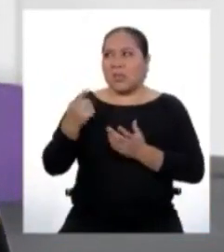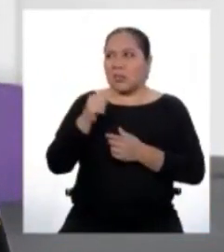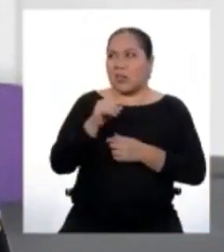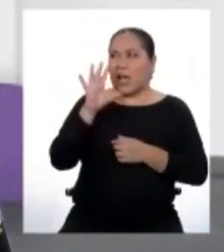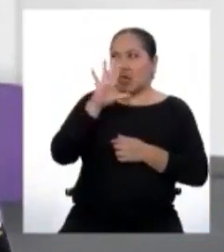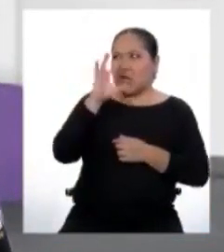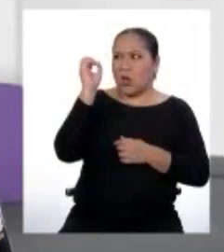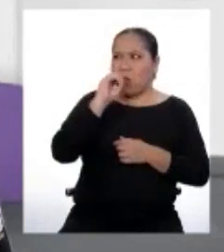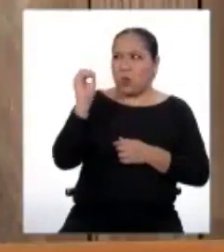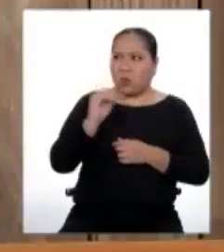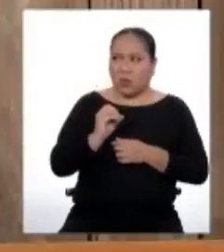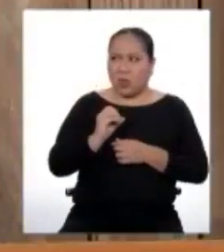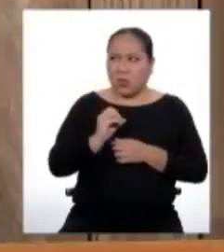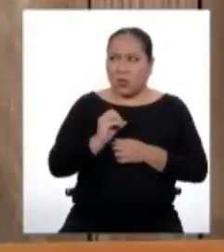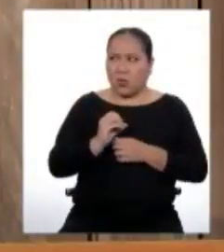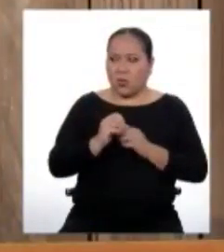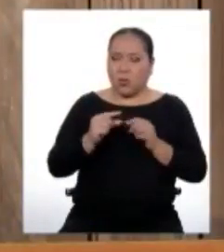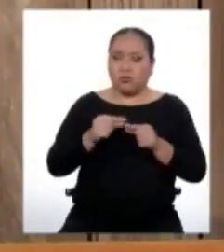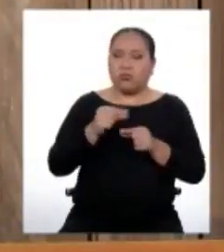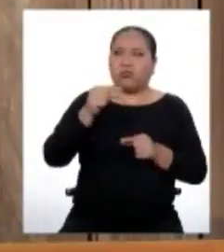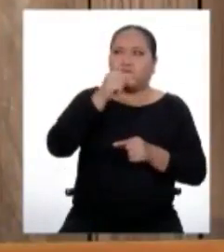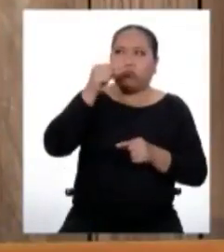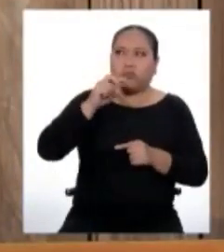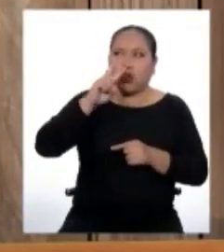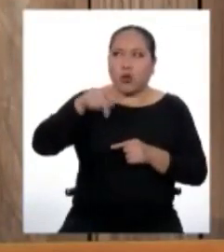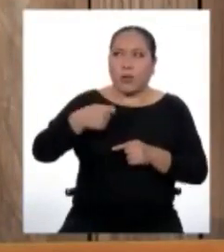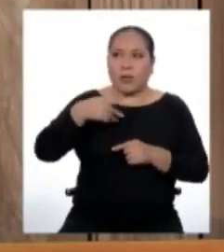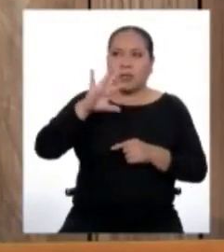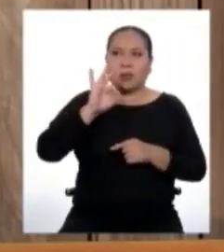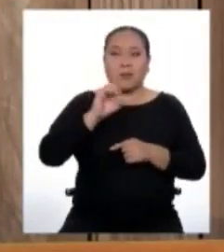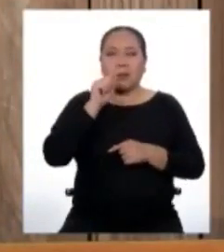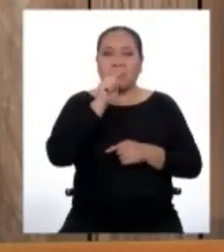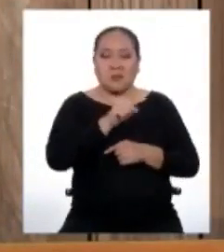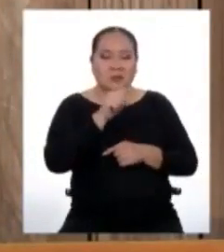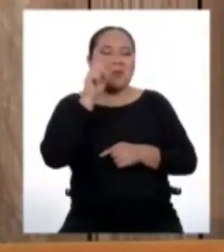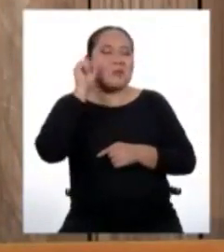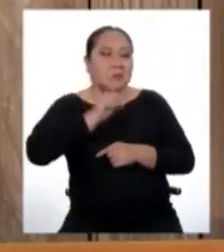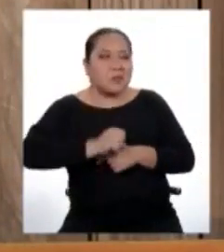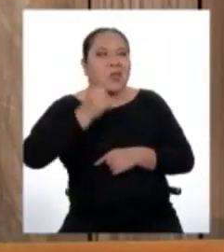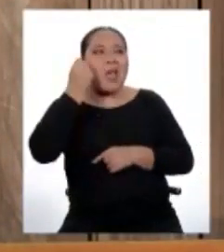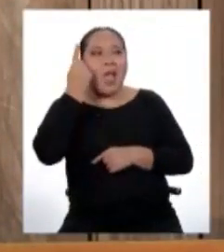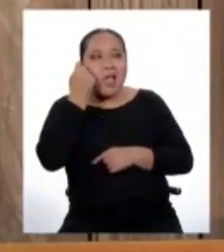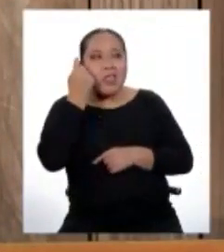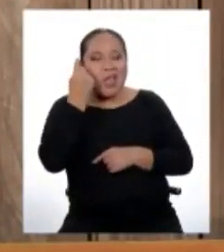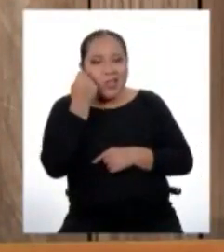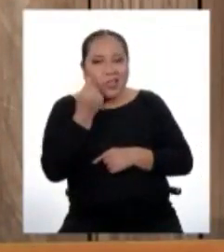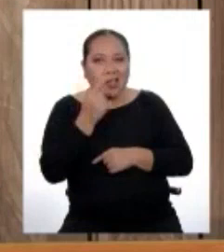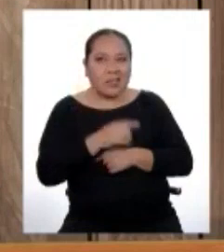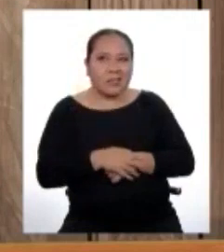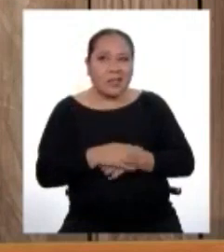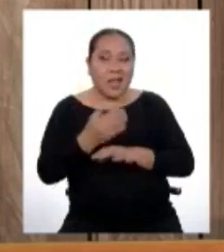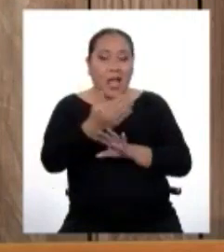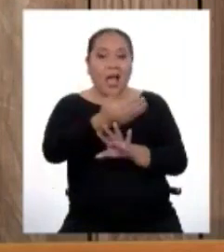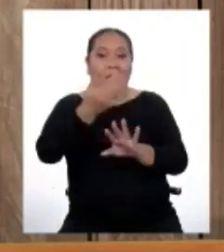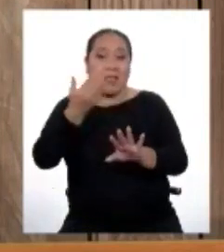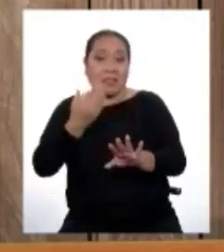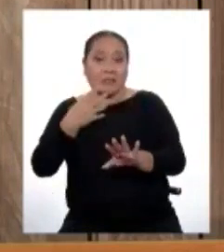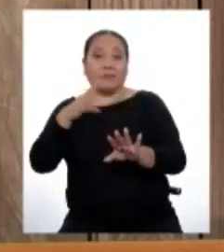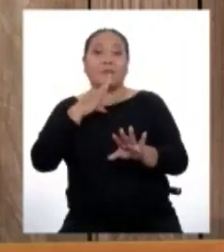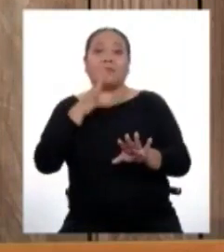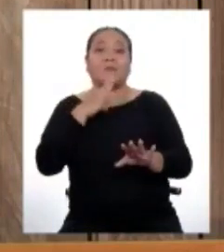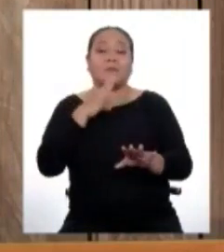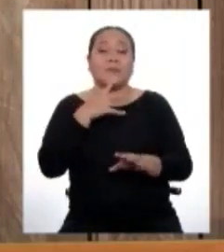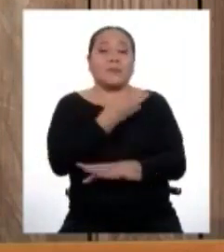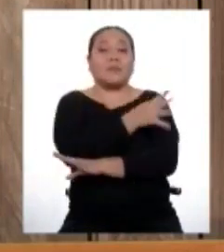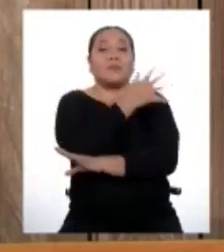durante todo el 2019? Así es. Tú sí que entendiste, ¿eh? Hace un rato hablábamos de cómo la